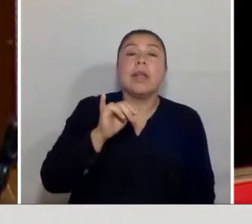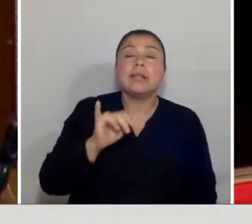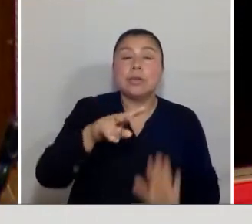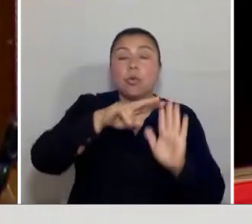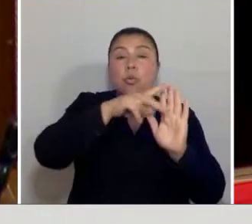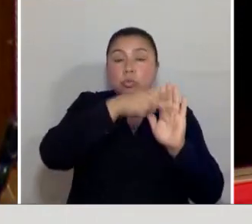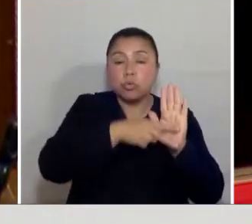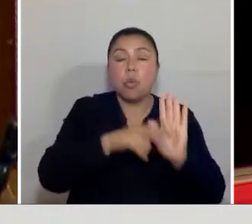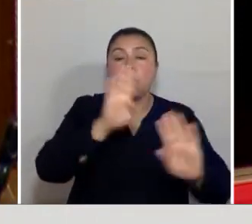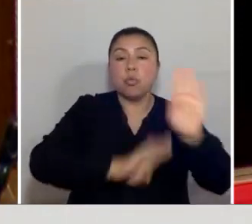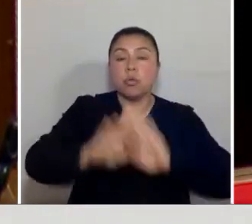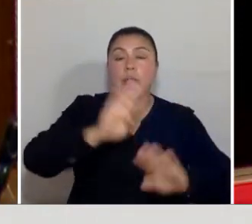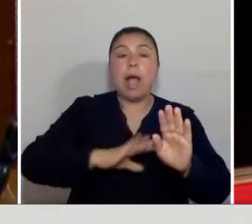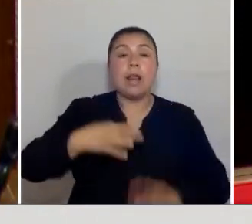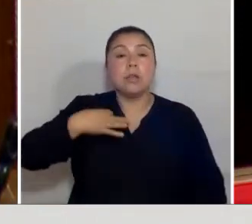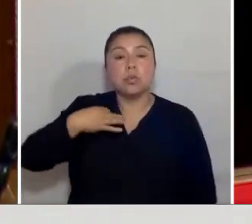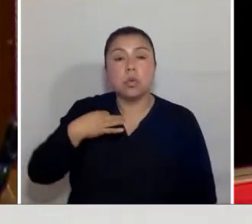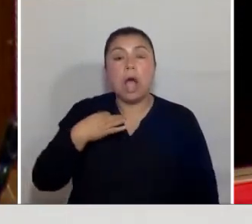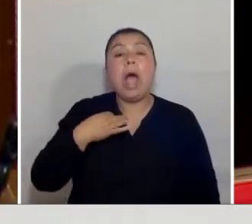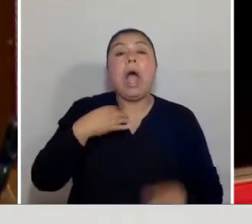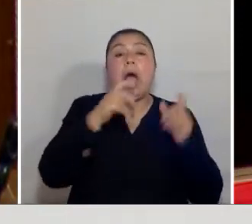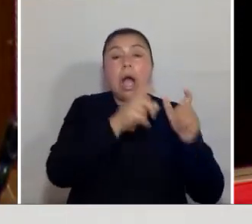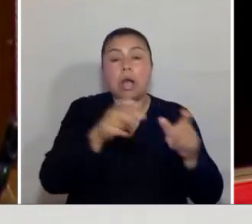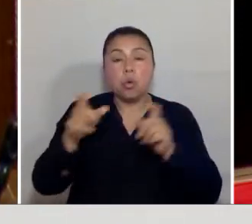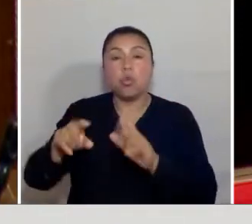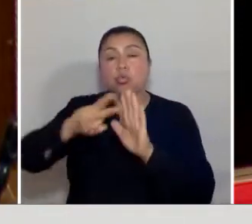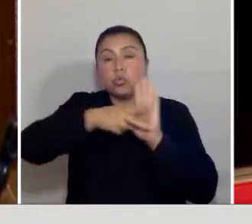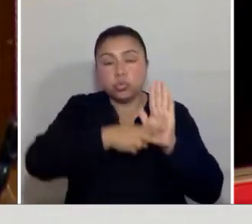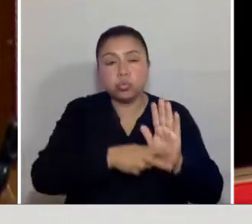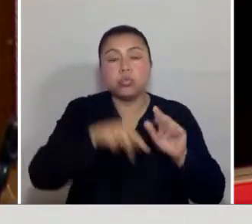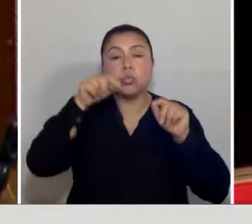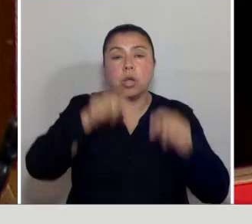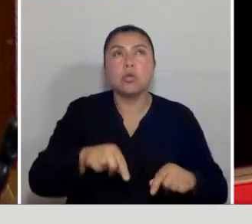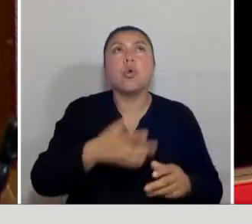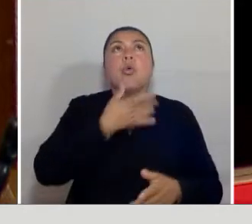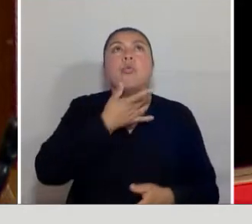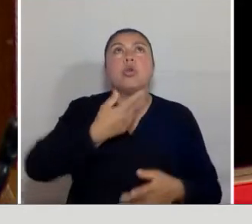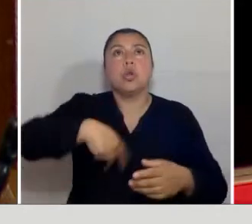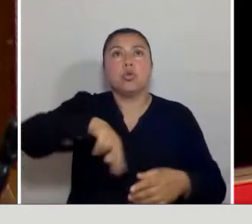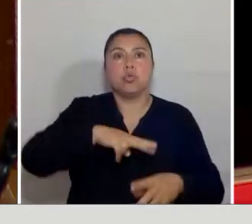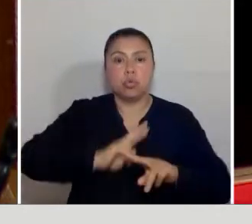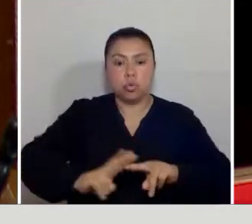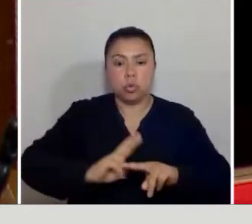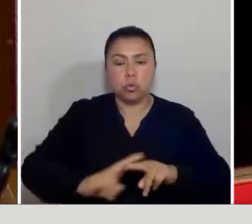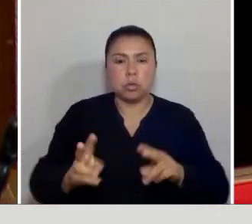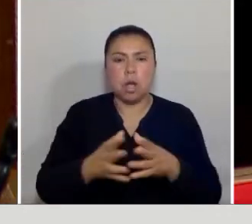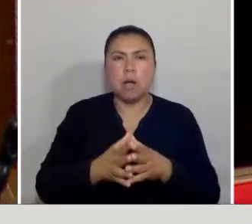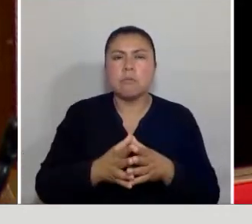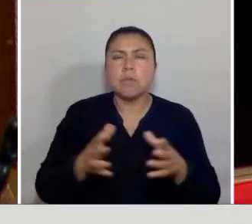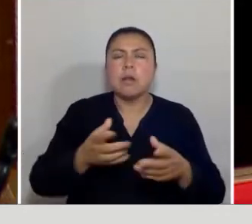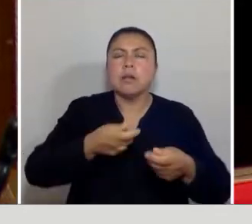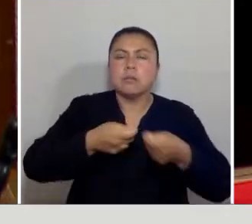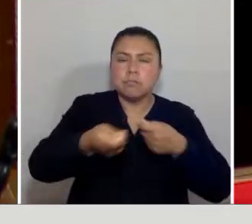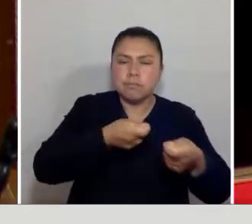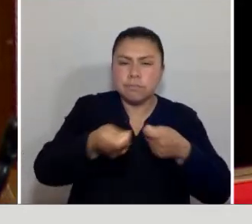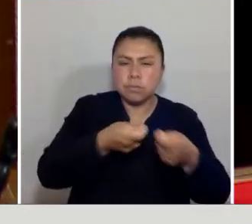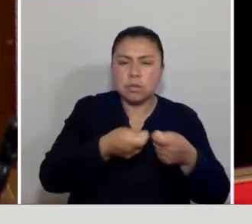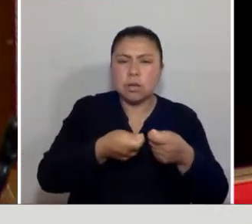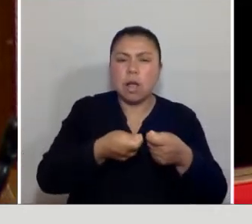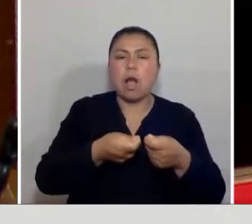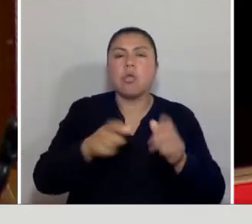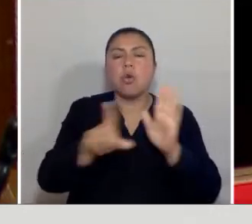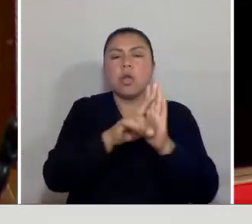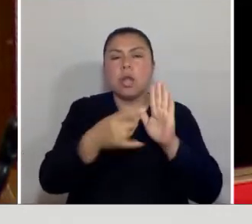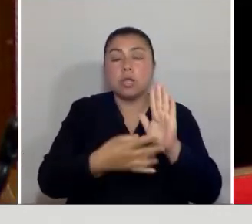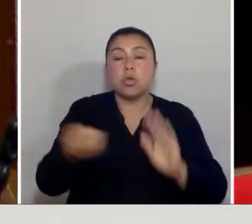proteger a la ciudadanía, hay que regular esto, porque de lo contrario estamos generando un enorme mercado negro que hoy día está